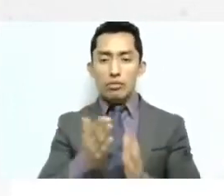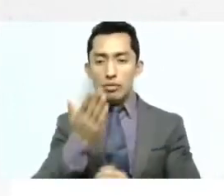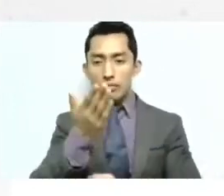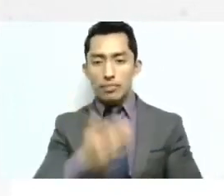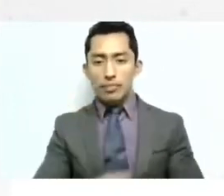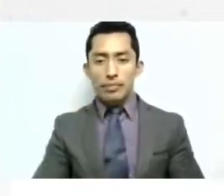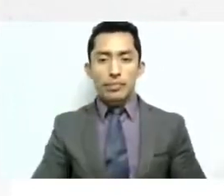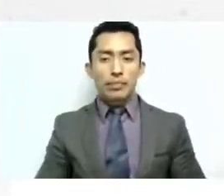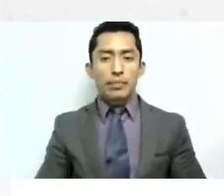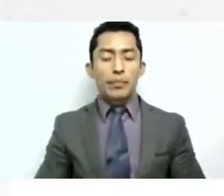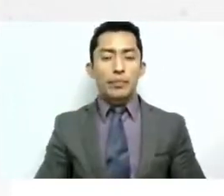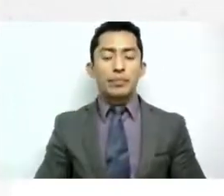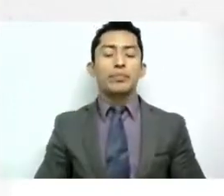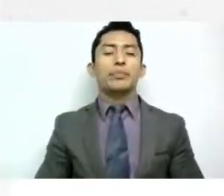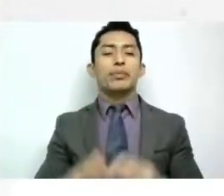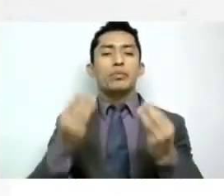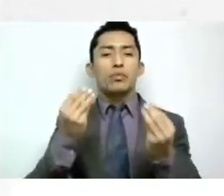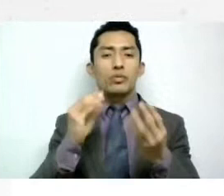Muchas gracias